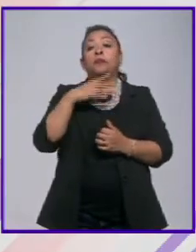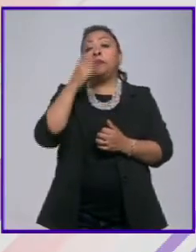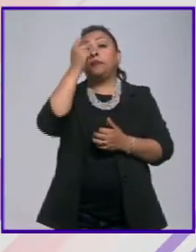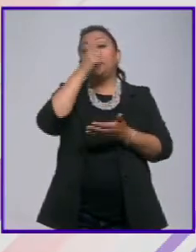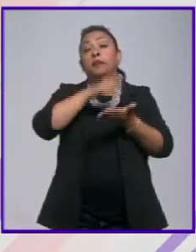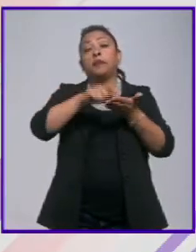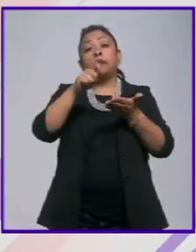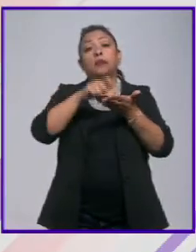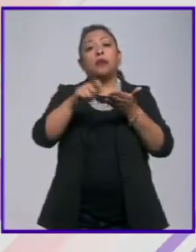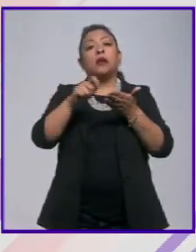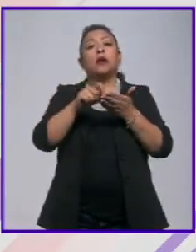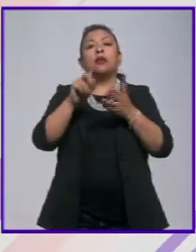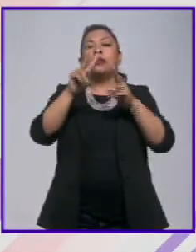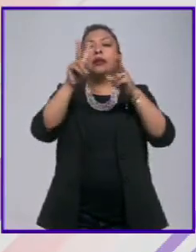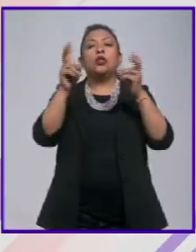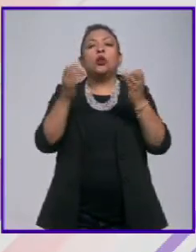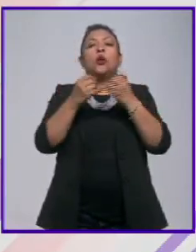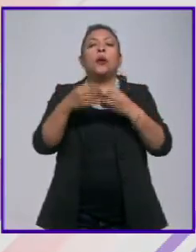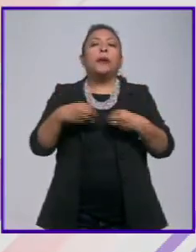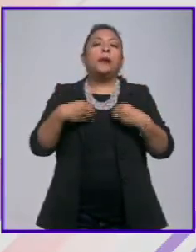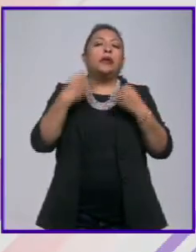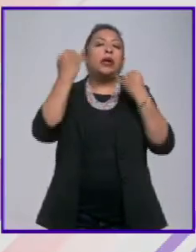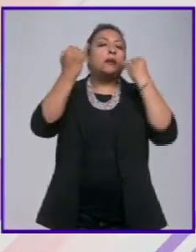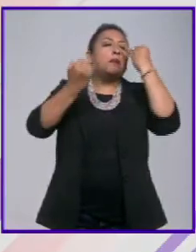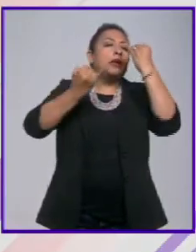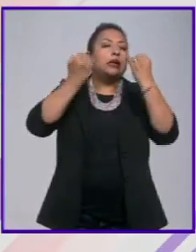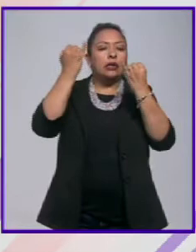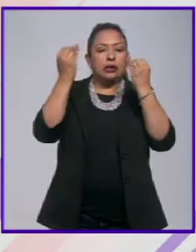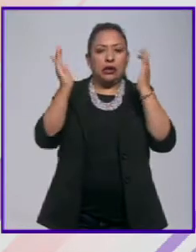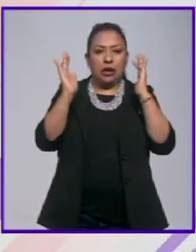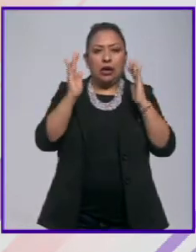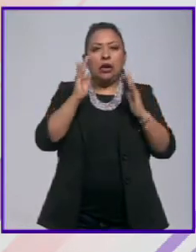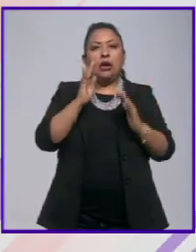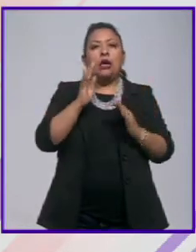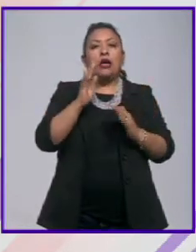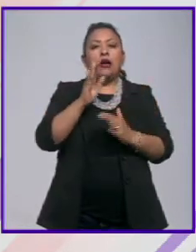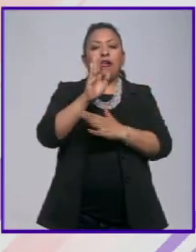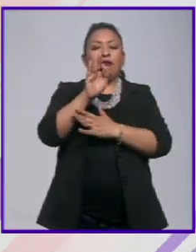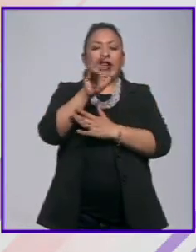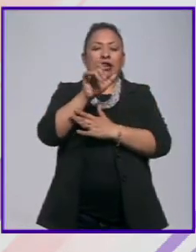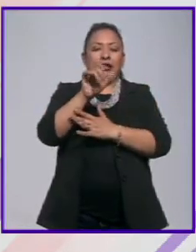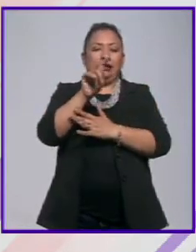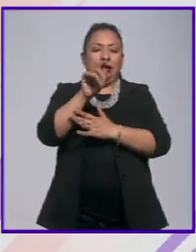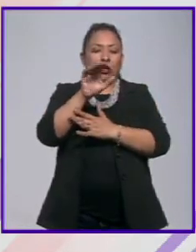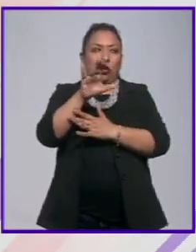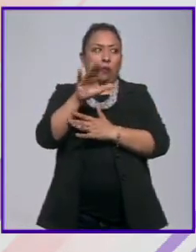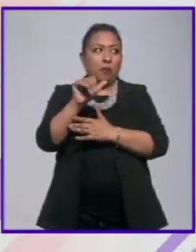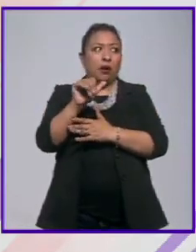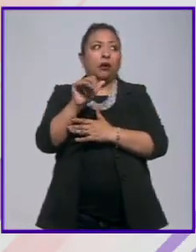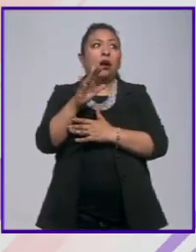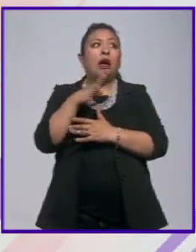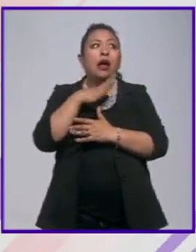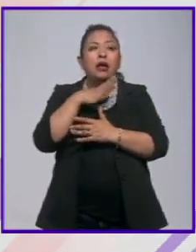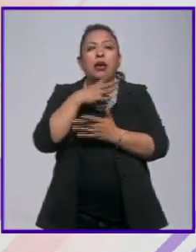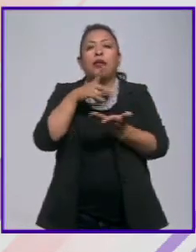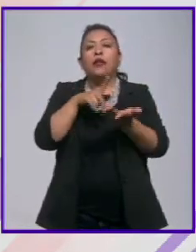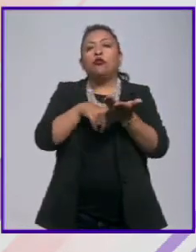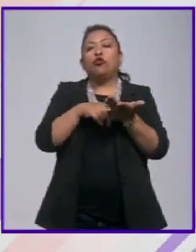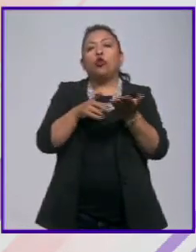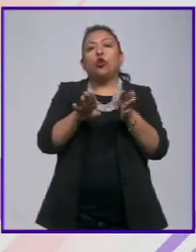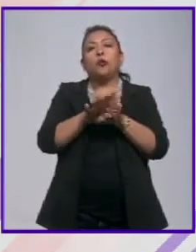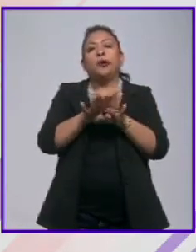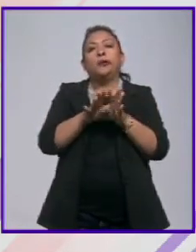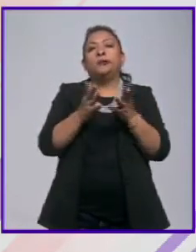como este título de vidas imaginarias en donde Felicitas Jope a través de